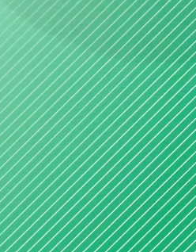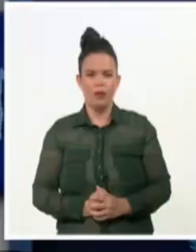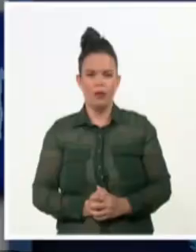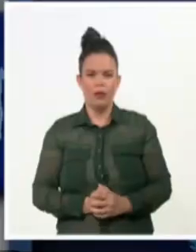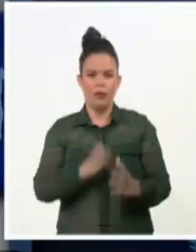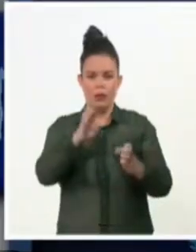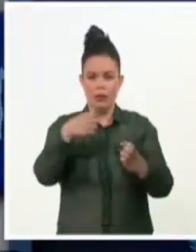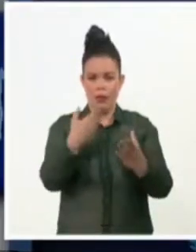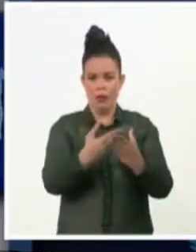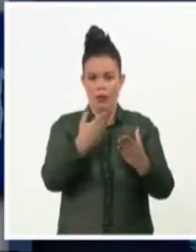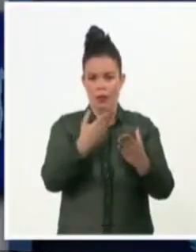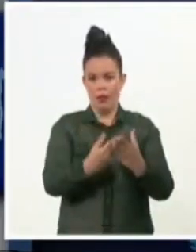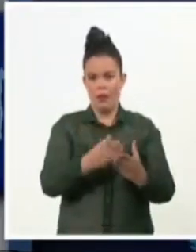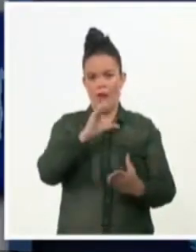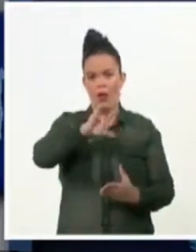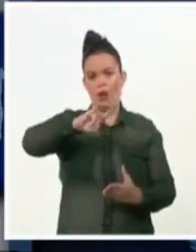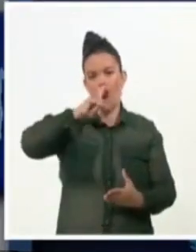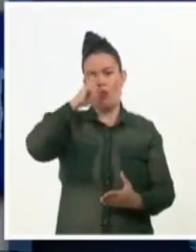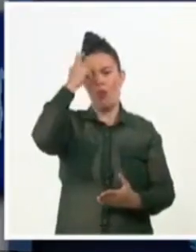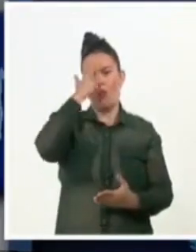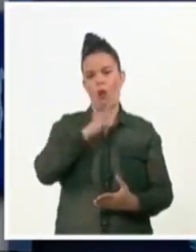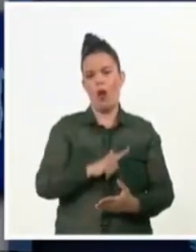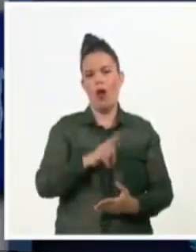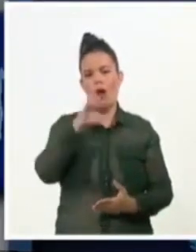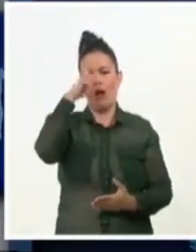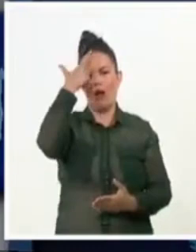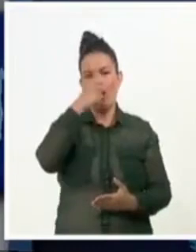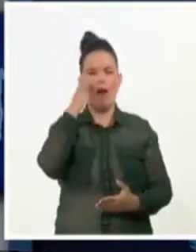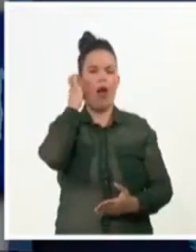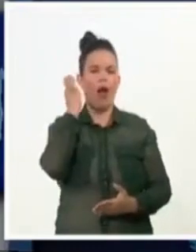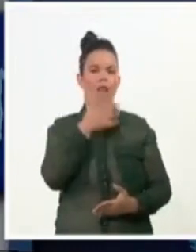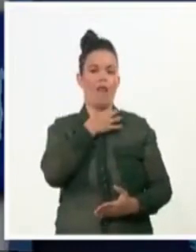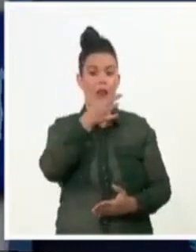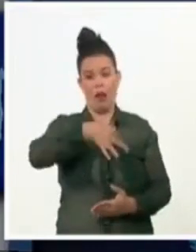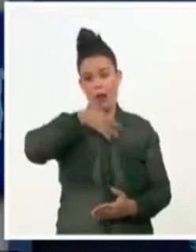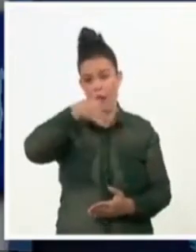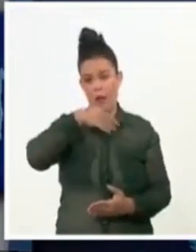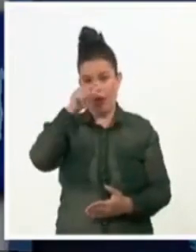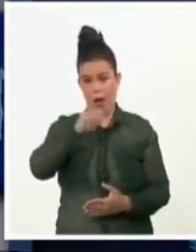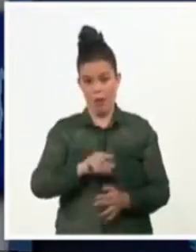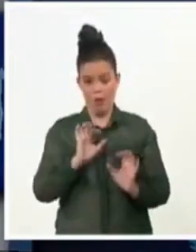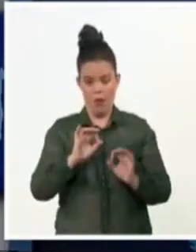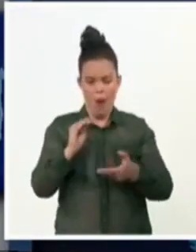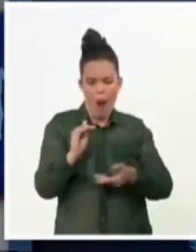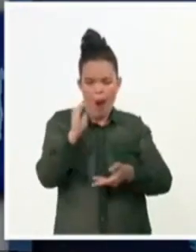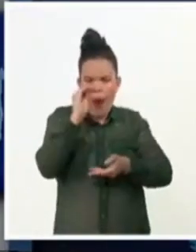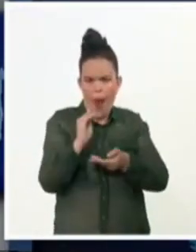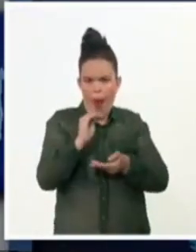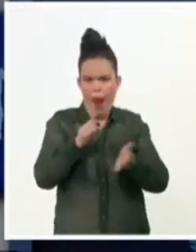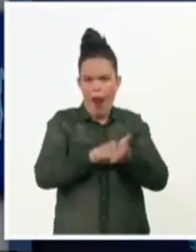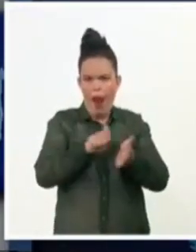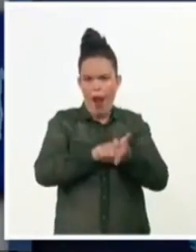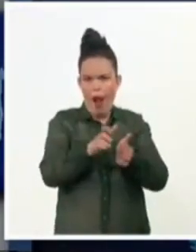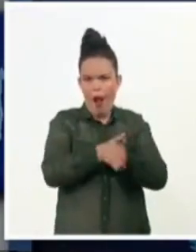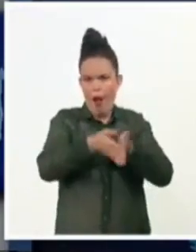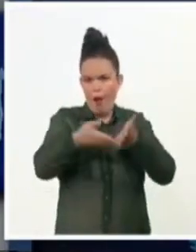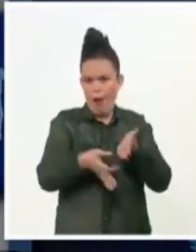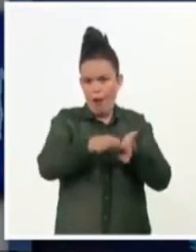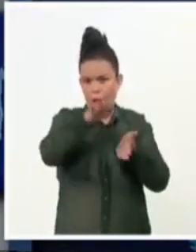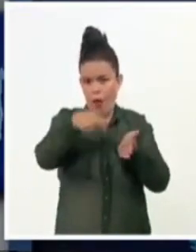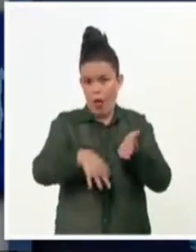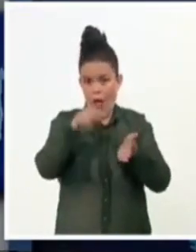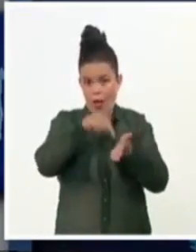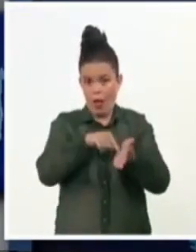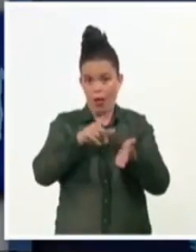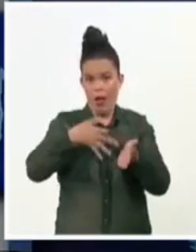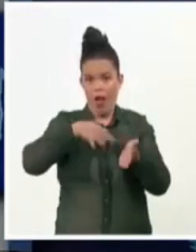El café informó que la distribución minorista del café mezclado de la canasta familiar correspondiente a diciembre se realizará